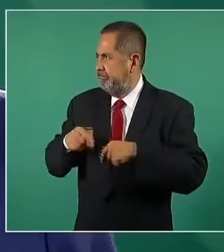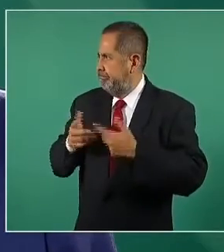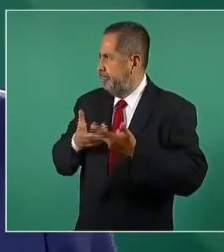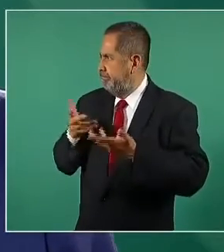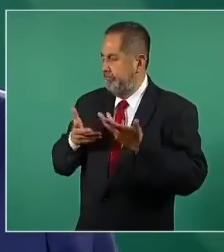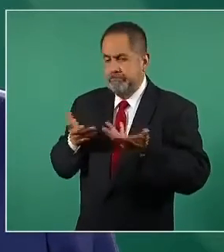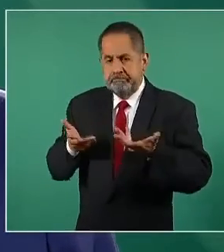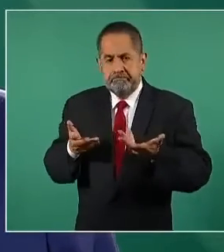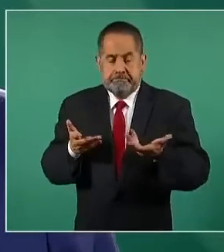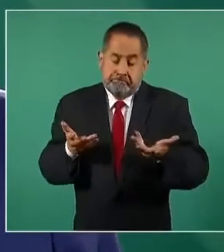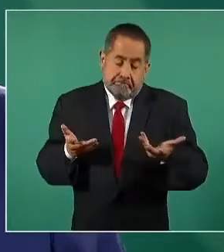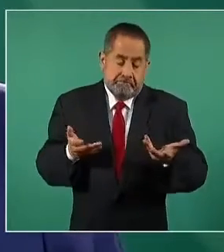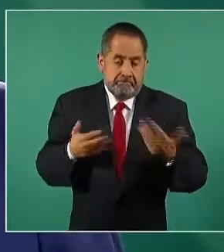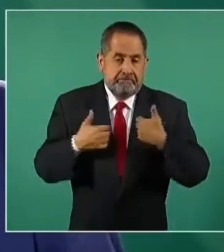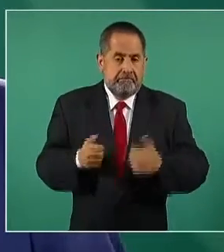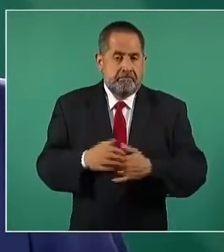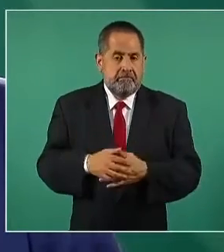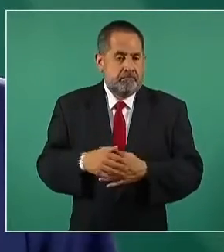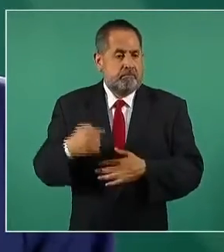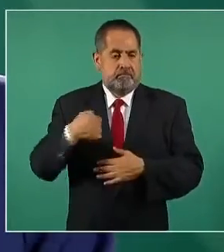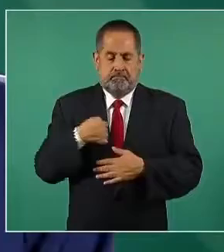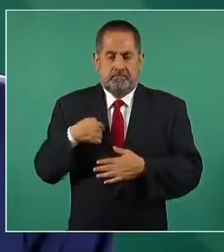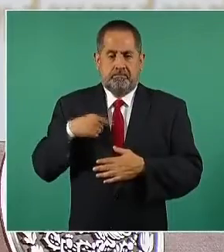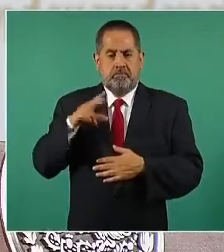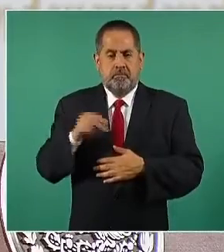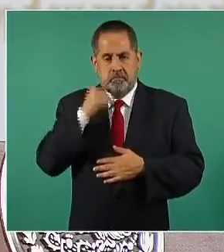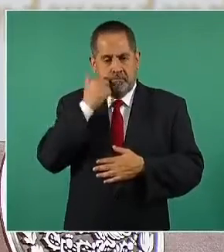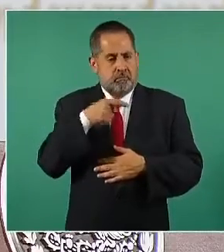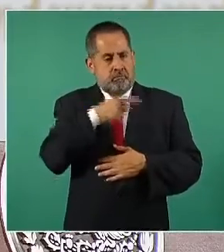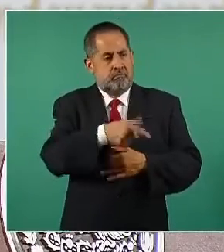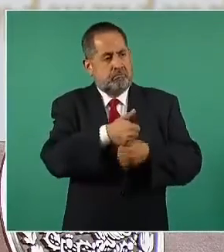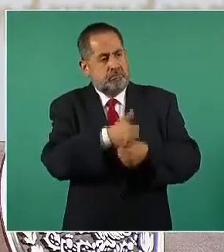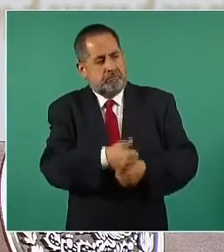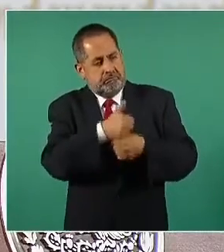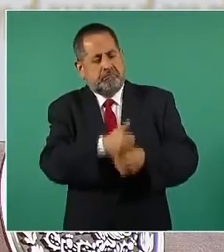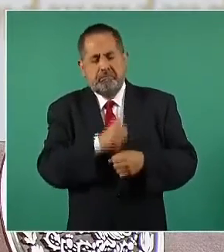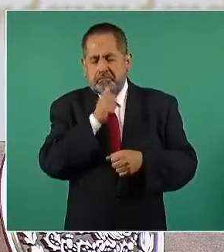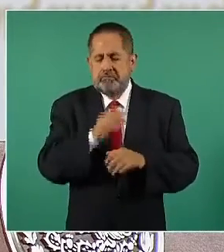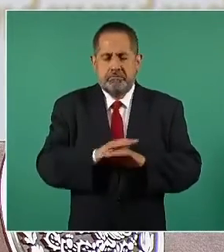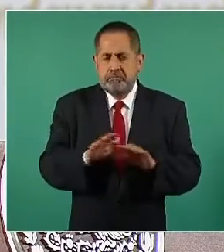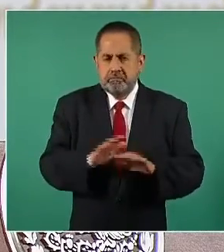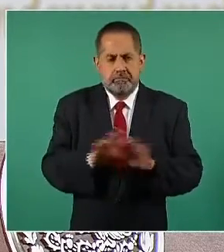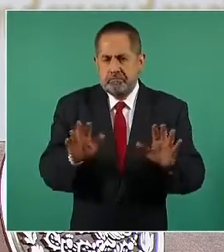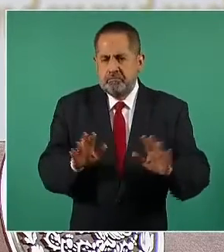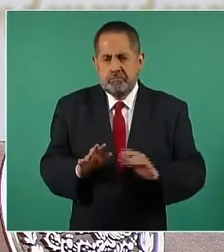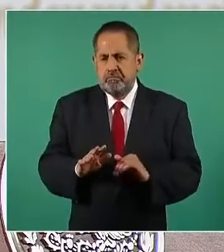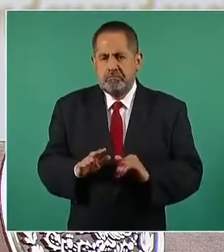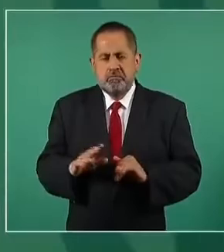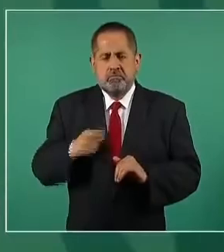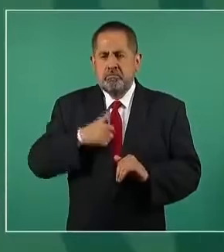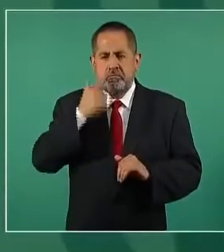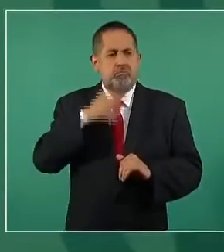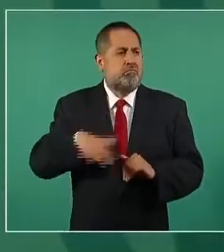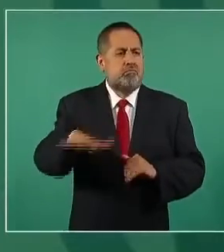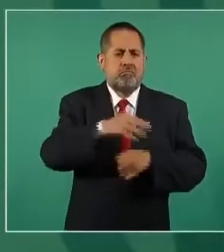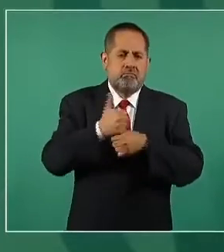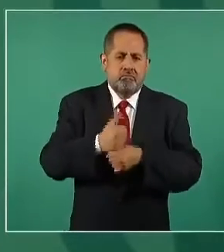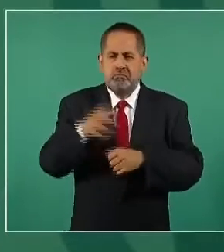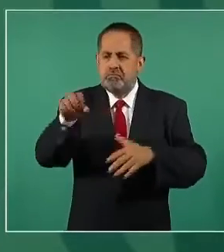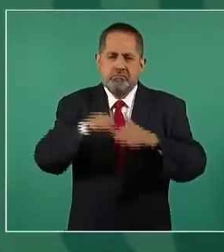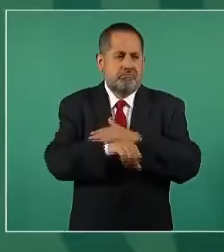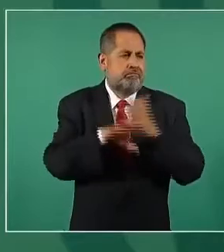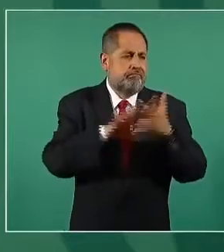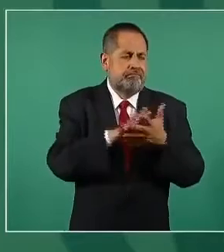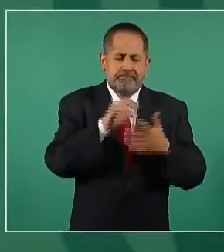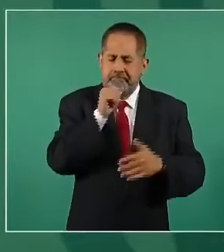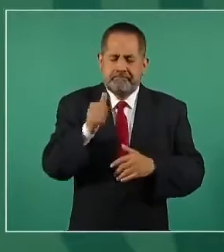que yo no quiero que sufra nadie, no quiero que nadie esté en la cárcel.